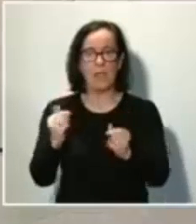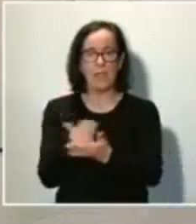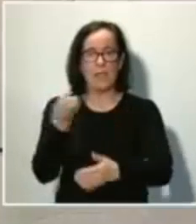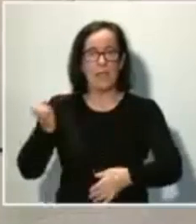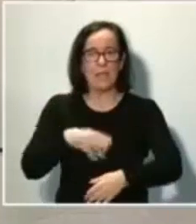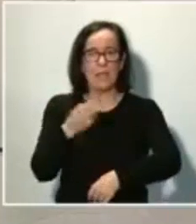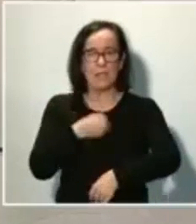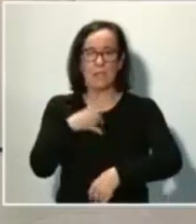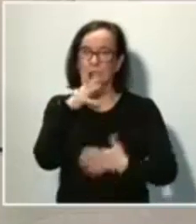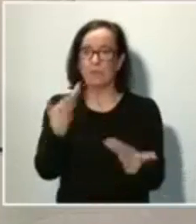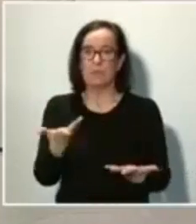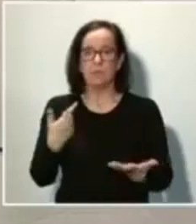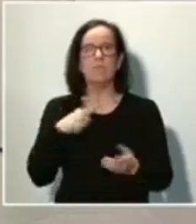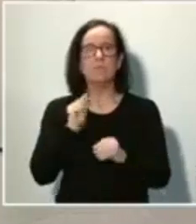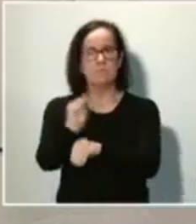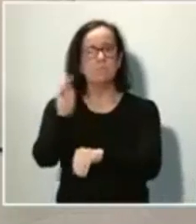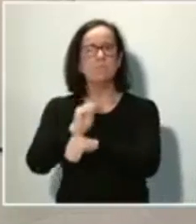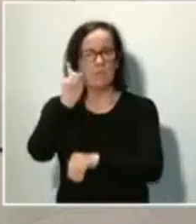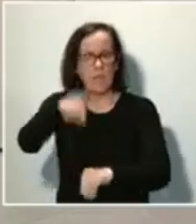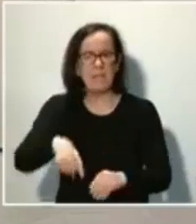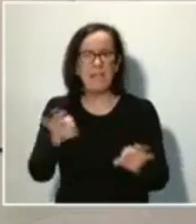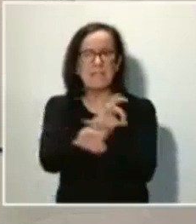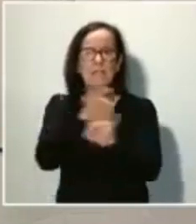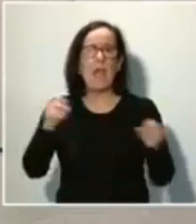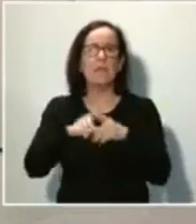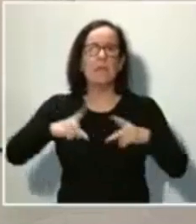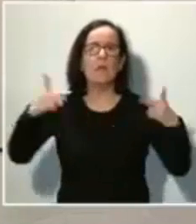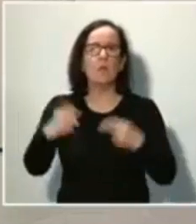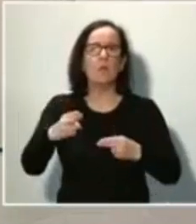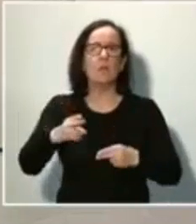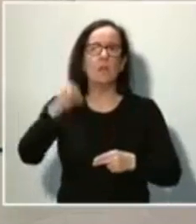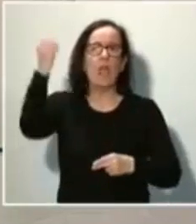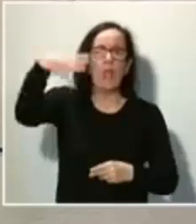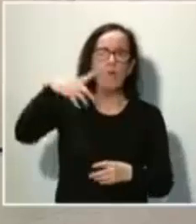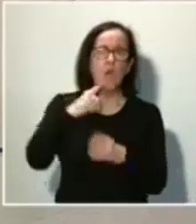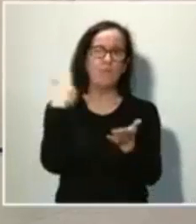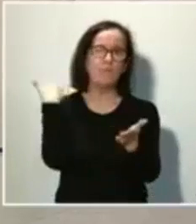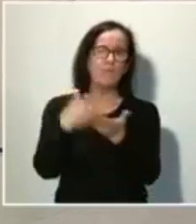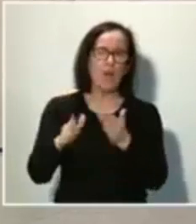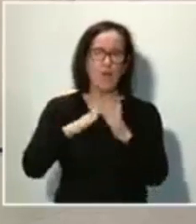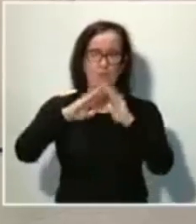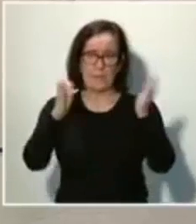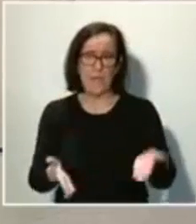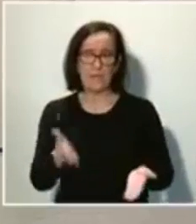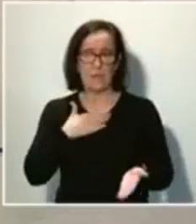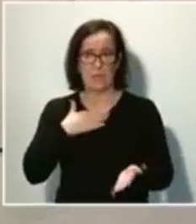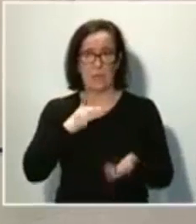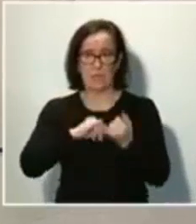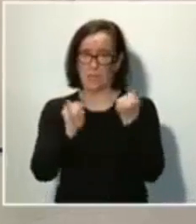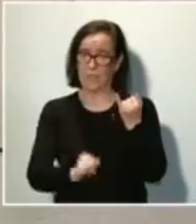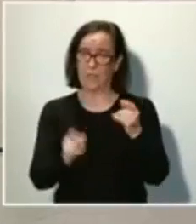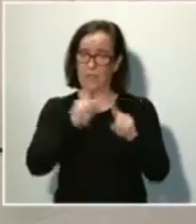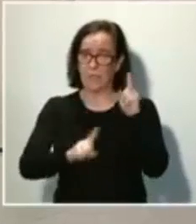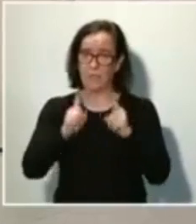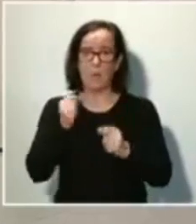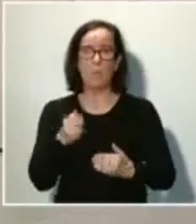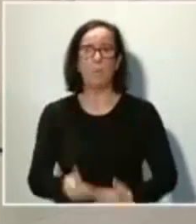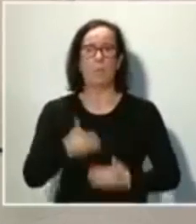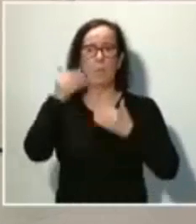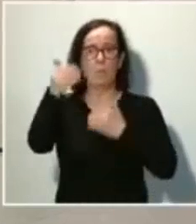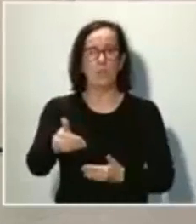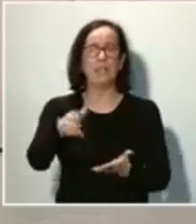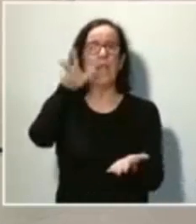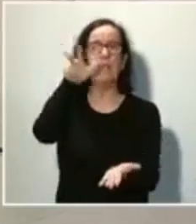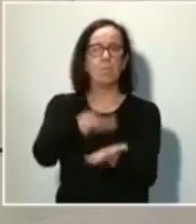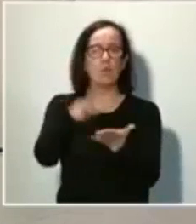prestación. Que a nadie le van a cortar la luz o echarle de su casa en medio de esta crisis porque hay una moratoria de las hipotecas y